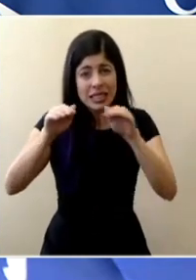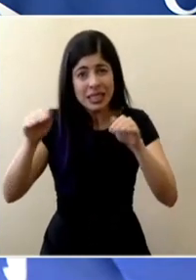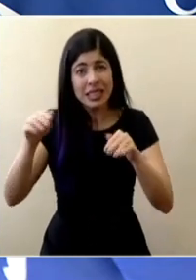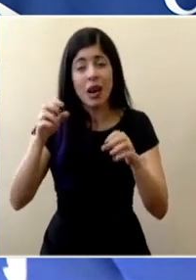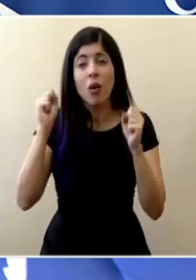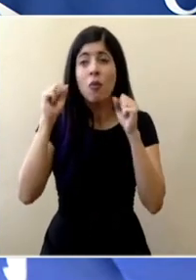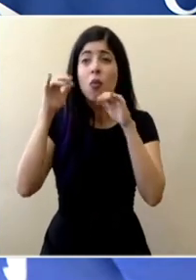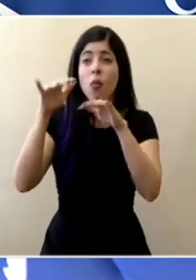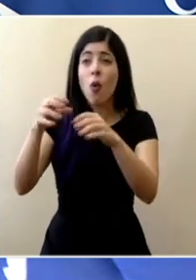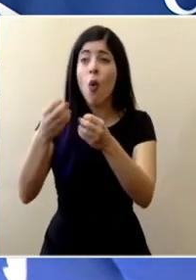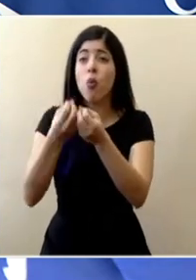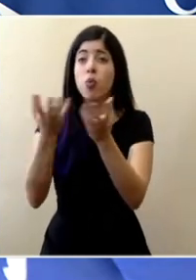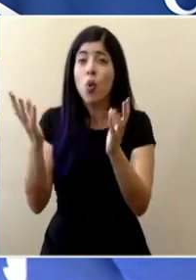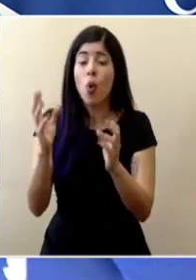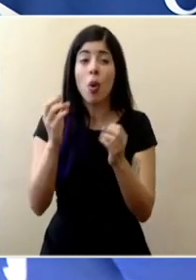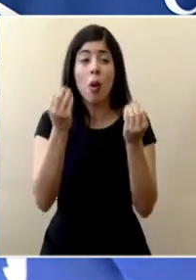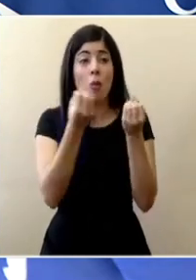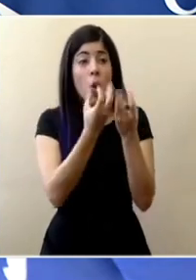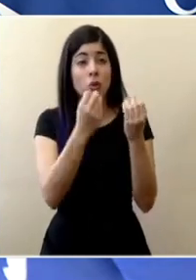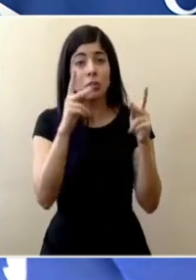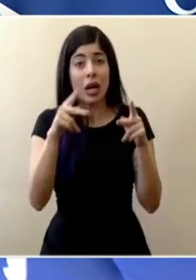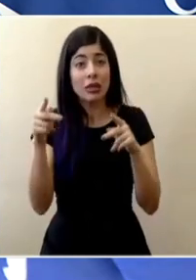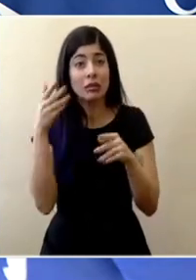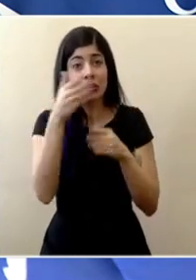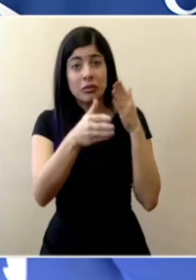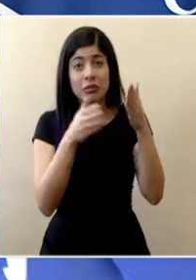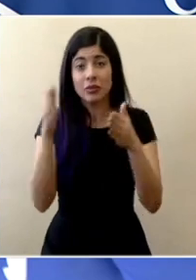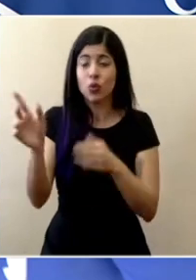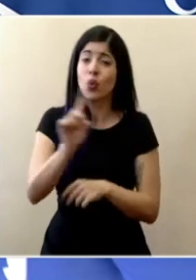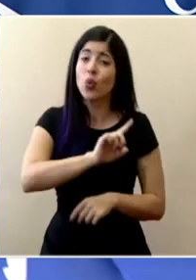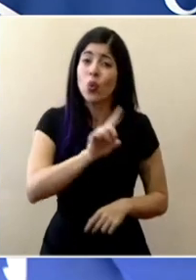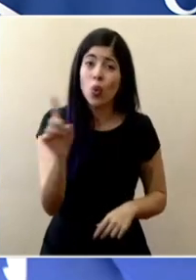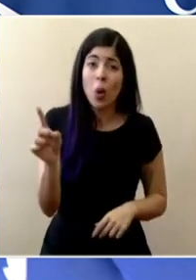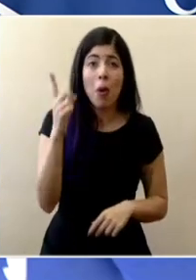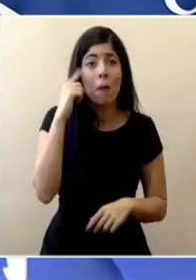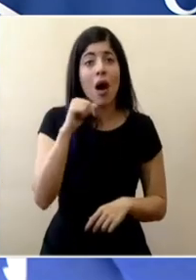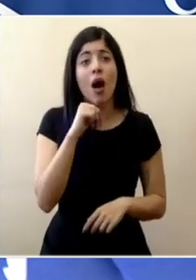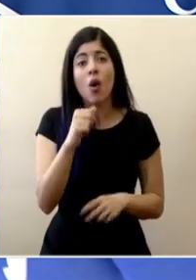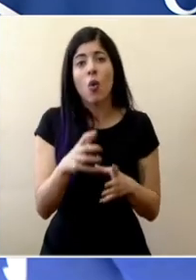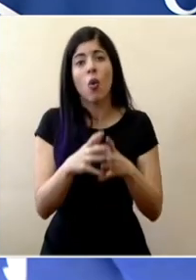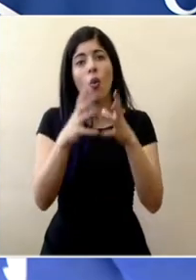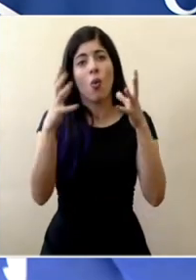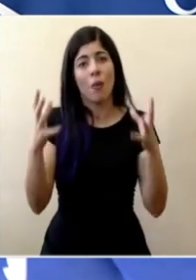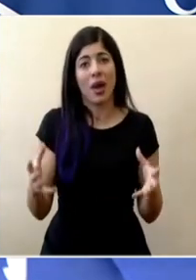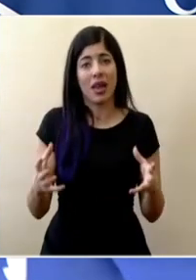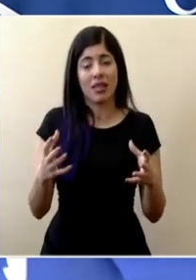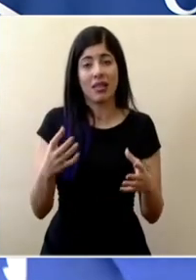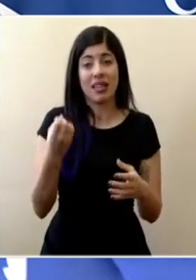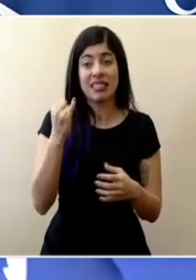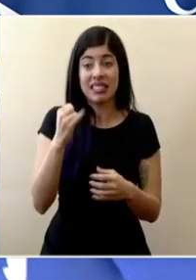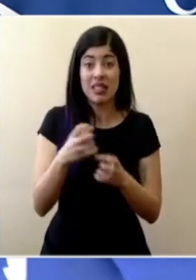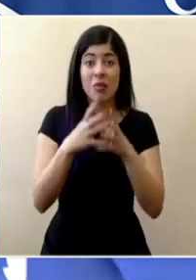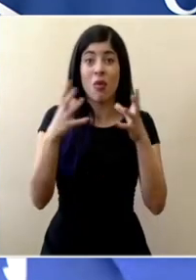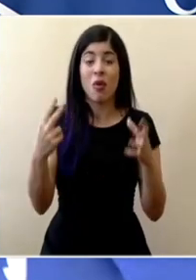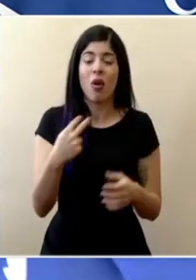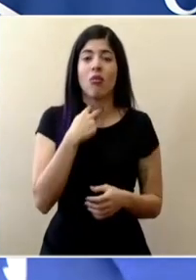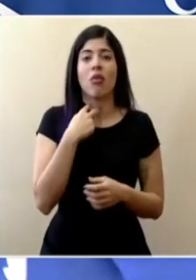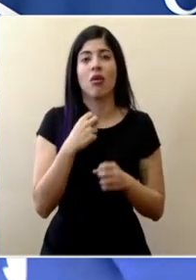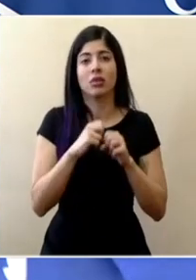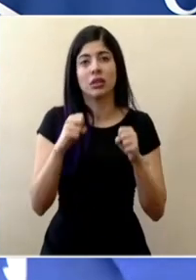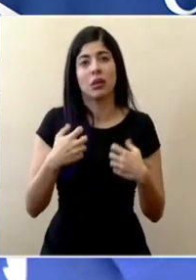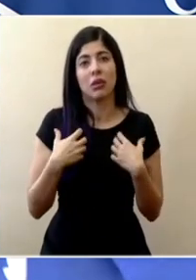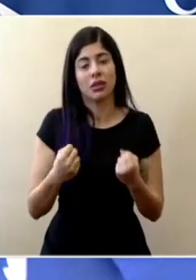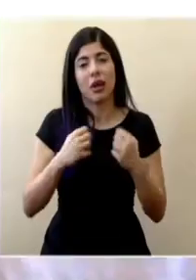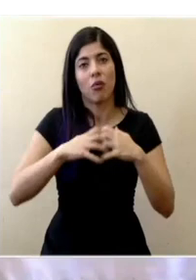lugares conglomerados no buscar lugares donde hay más personas para que no haya un número incrementado y tengamos ese colapso del sistema de salud